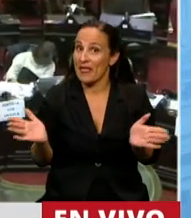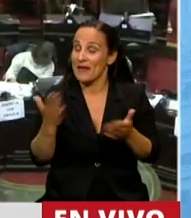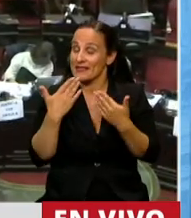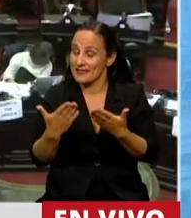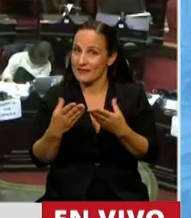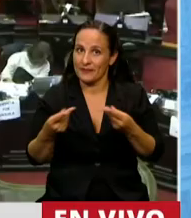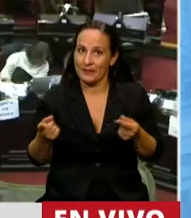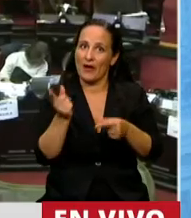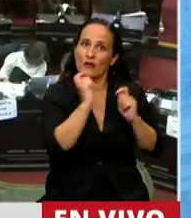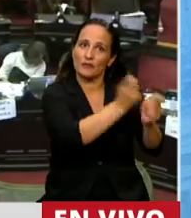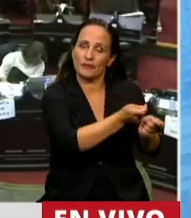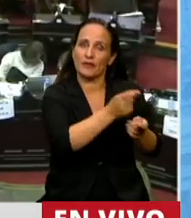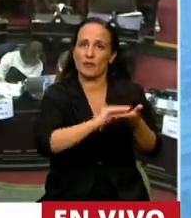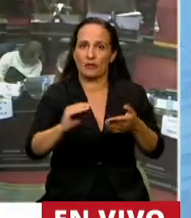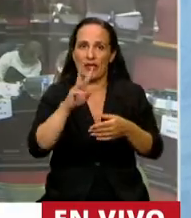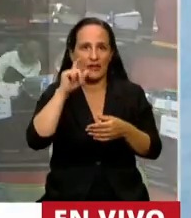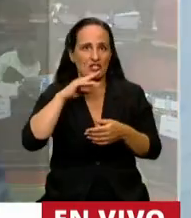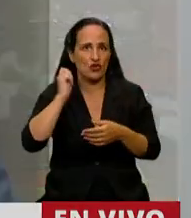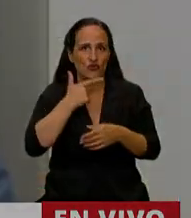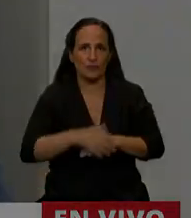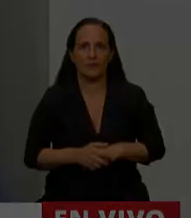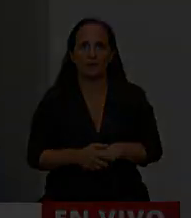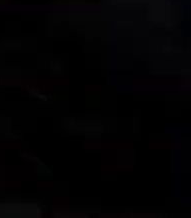le cedo la palabra a la diputada Vallejo. Gracias, diputado. diputado.